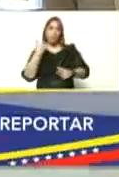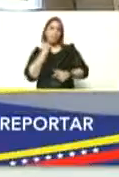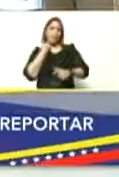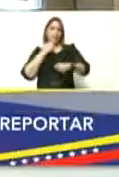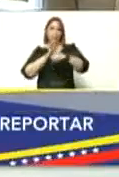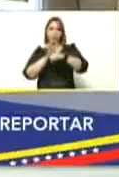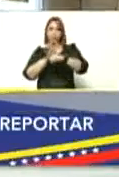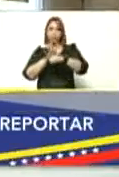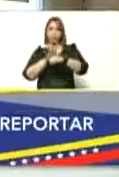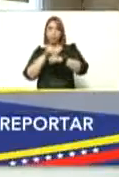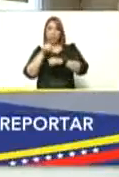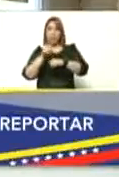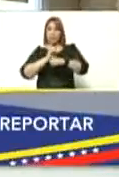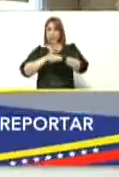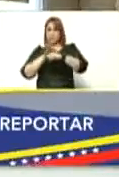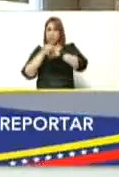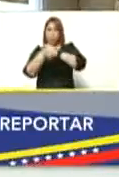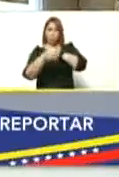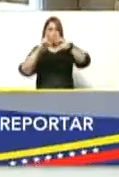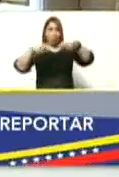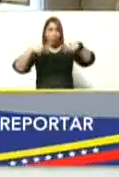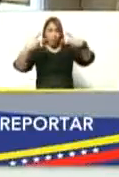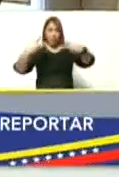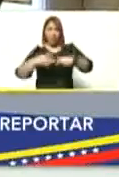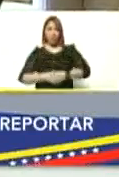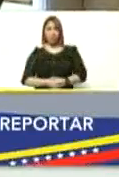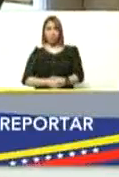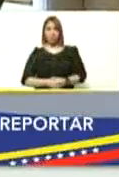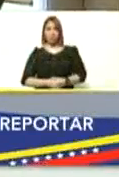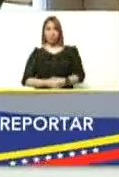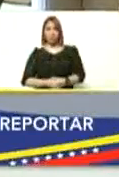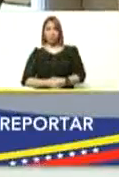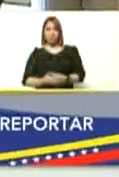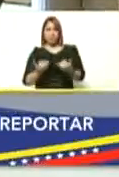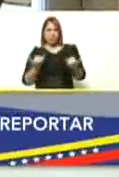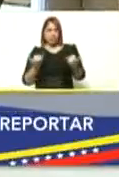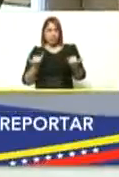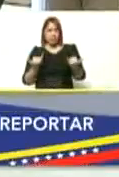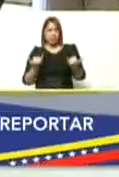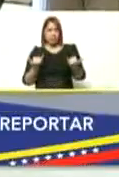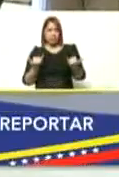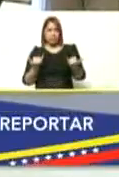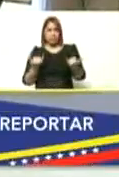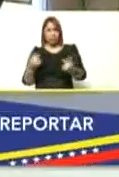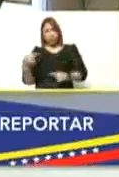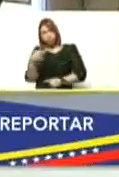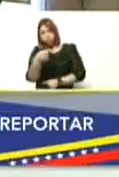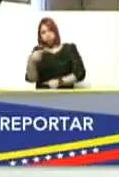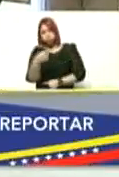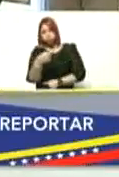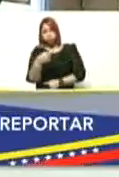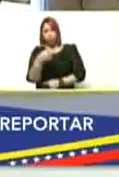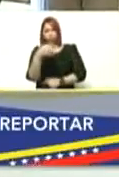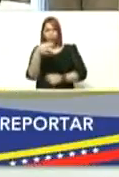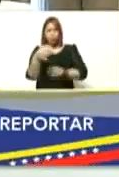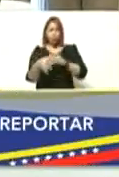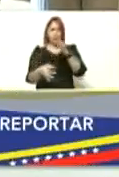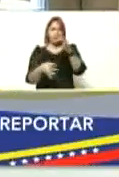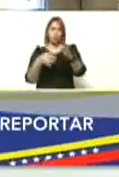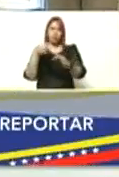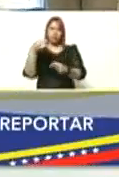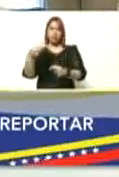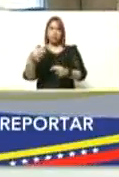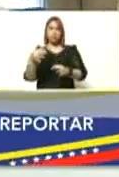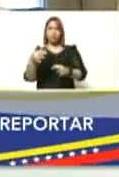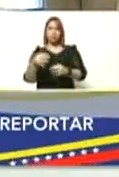esta variante omicron bueno se presenta con menos virulencia y letalidad